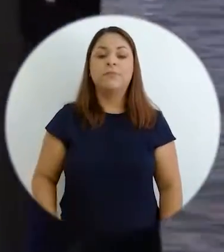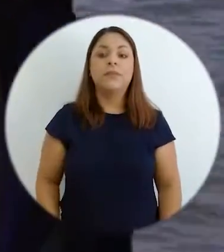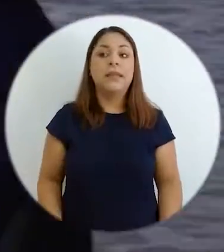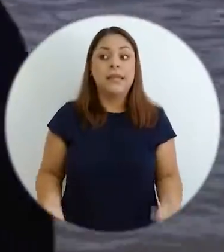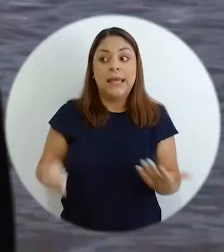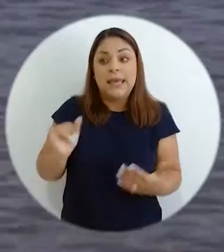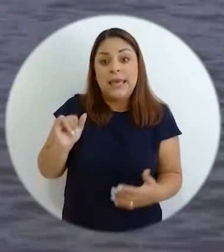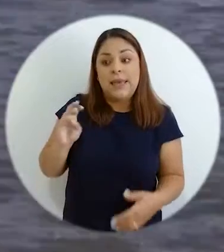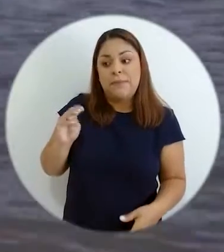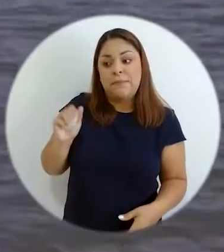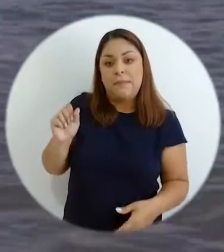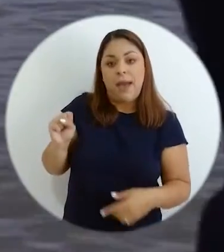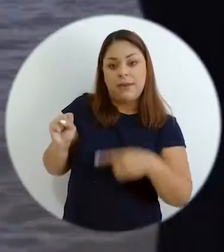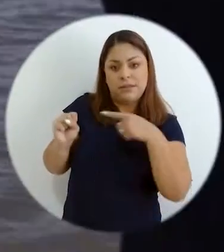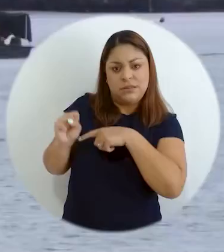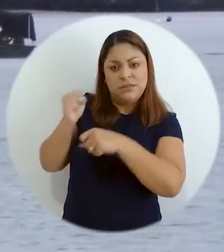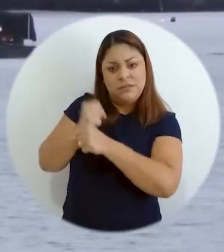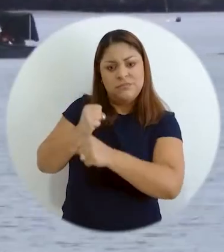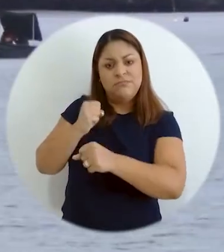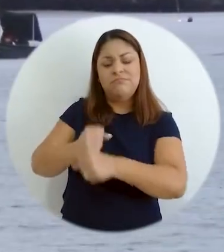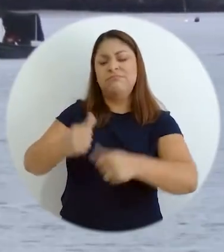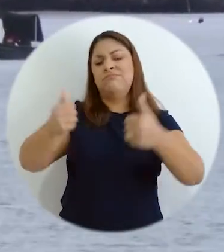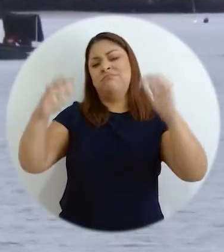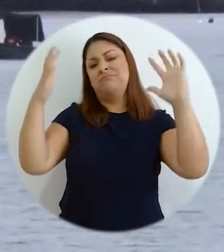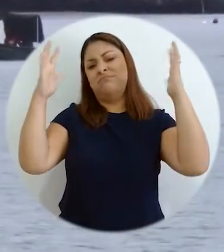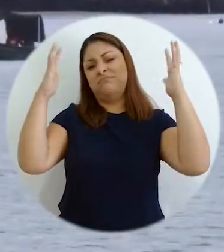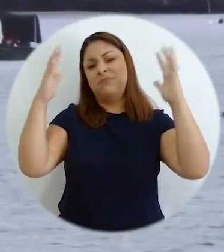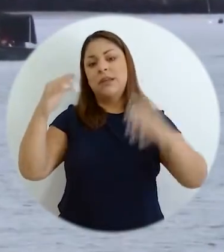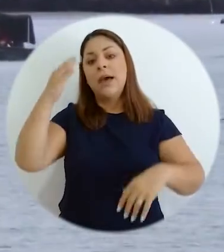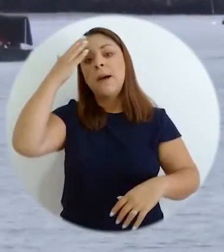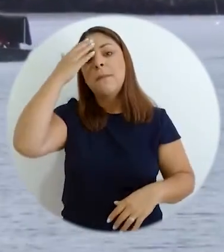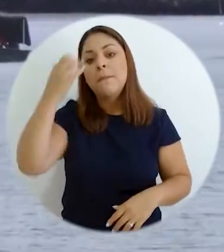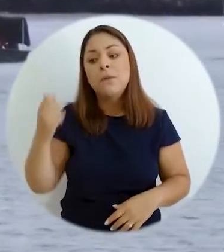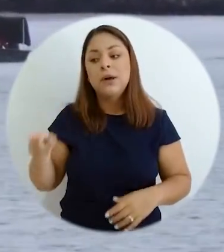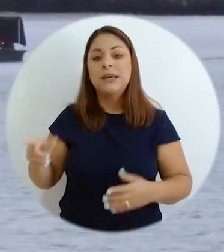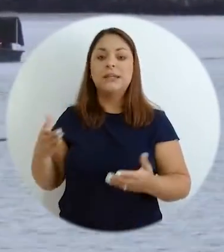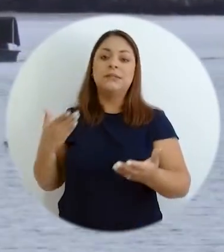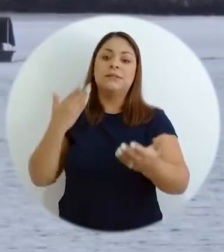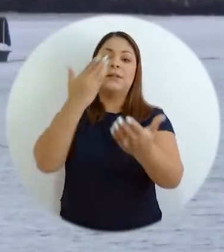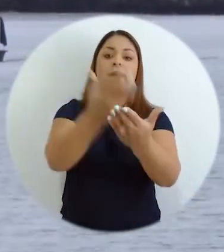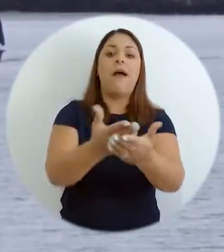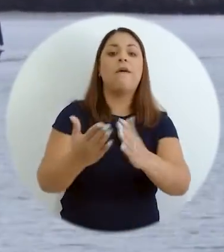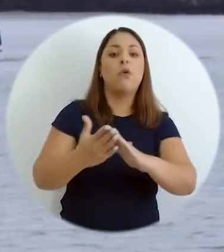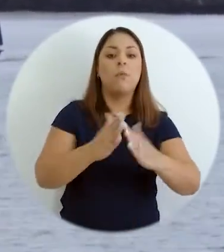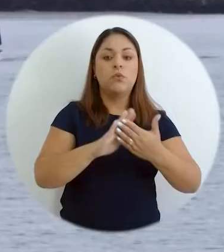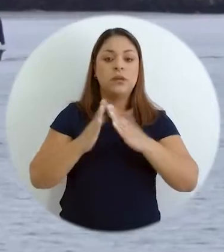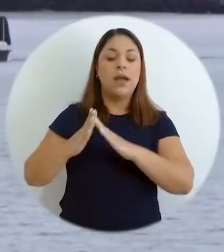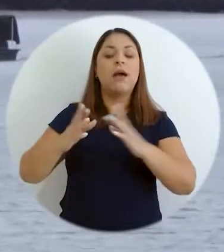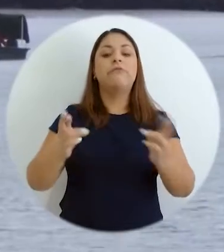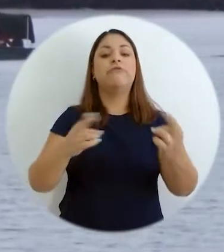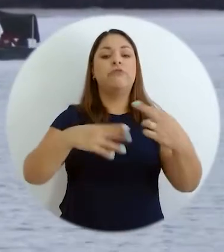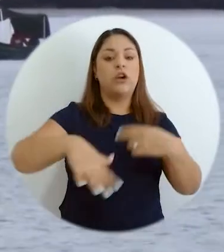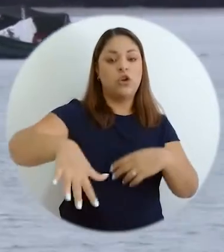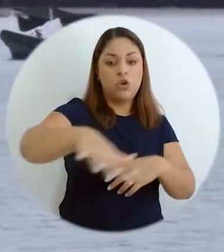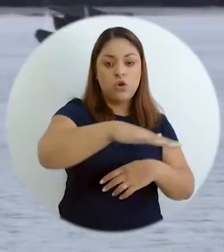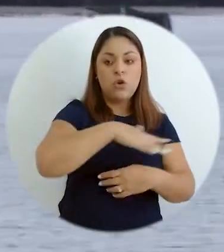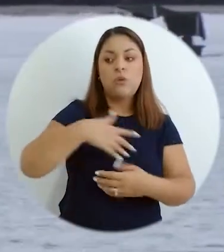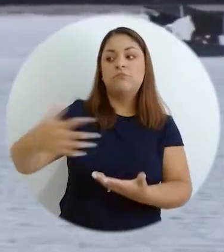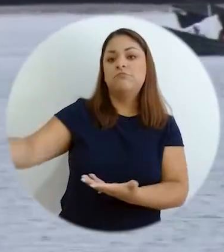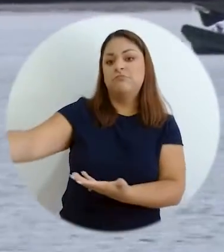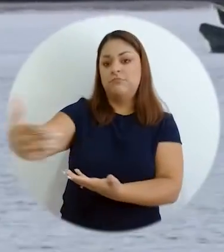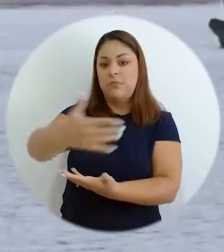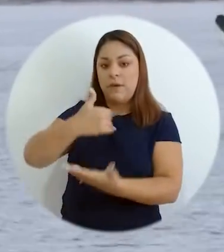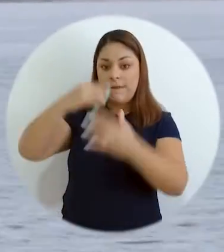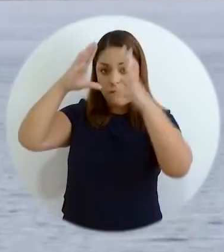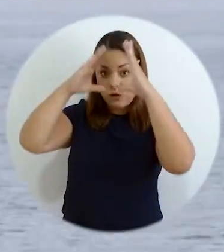el accionar de los cogestores en el IMAH era extraordinario. ¿Por qué? Porque el cogestor llegaba a la comunidad, llegaba a la región,